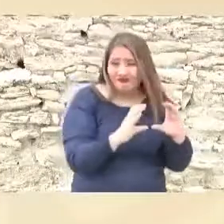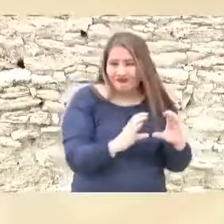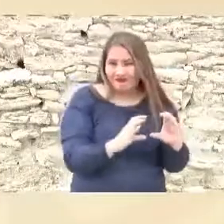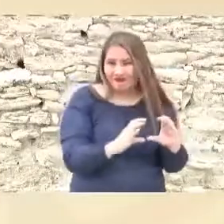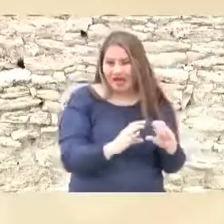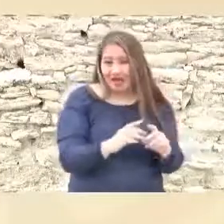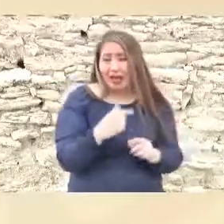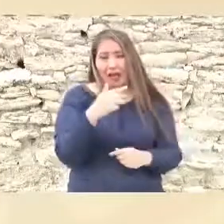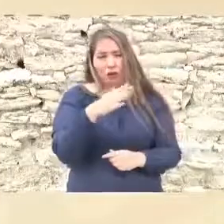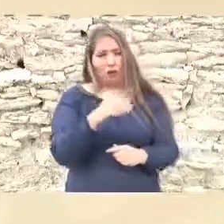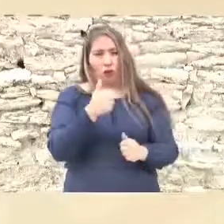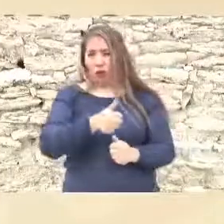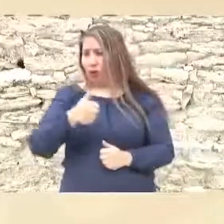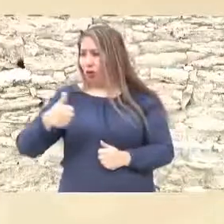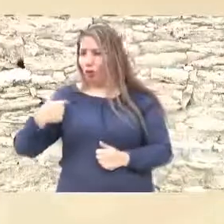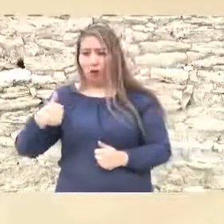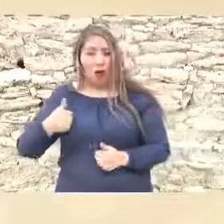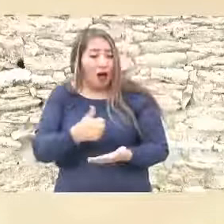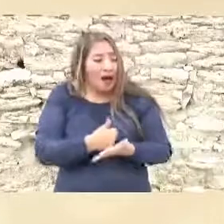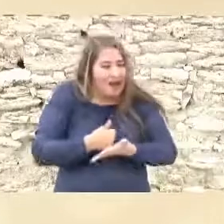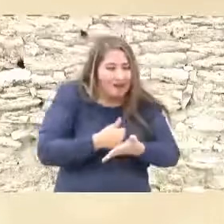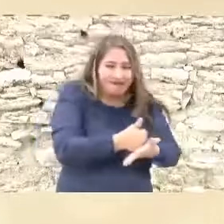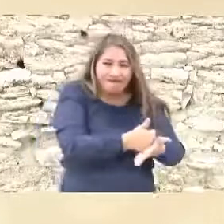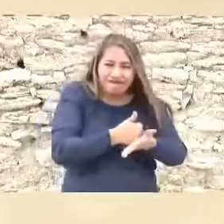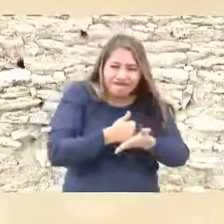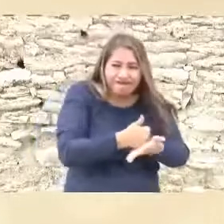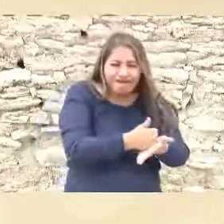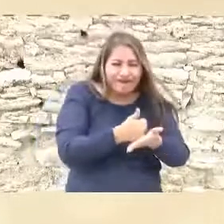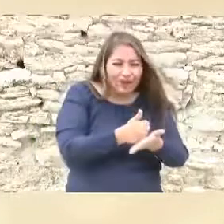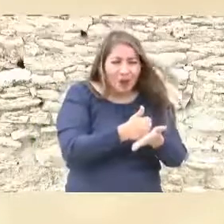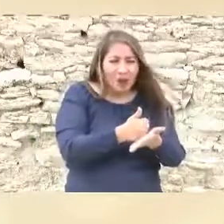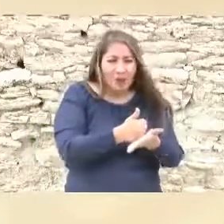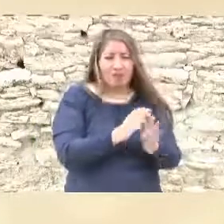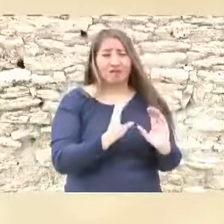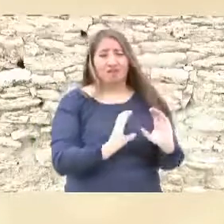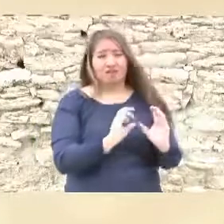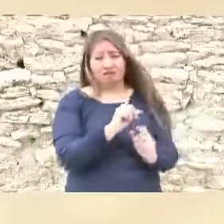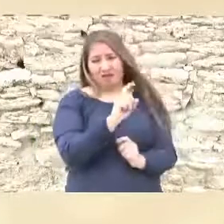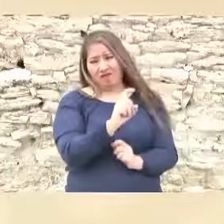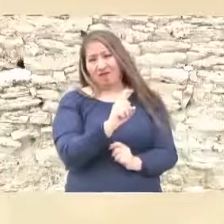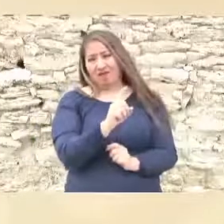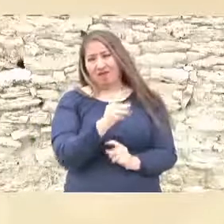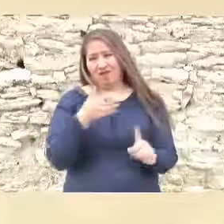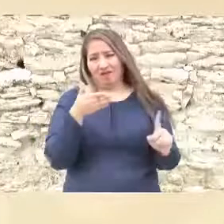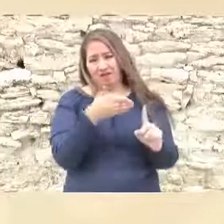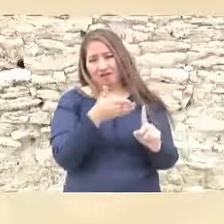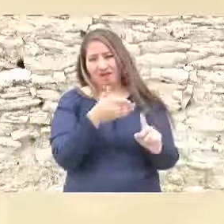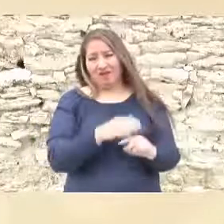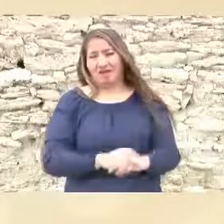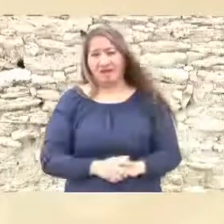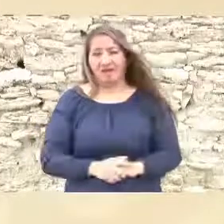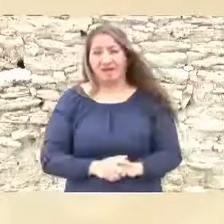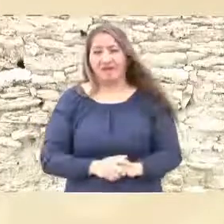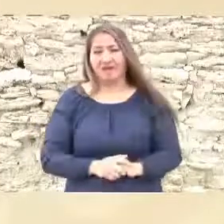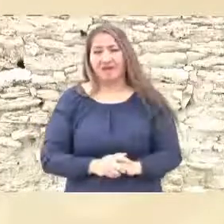ayudar para que se logre ese propósito si